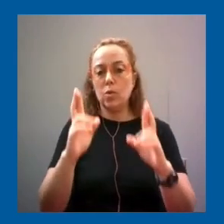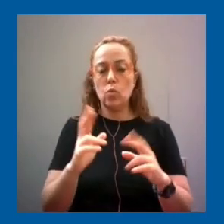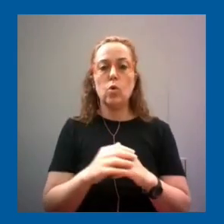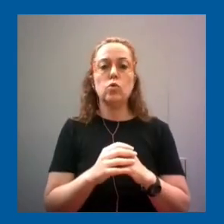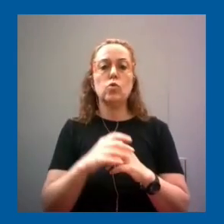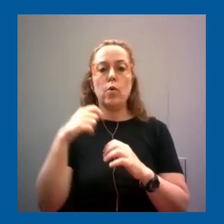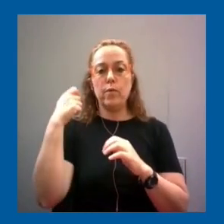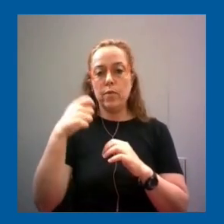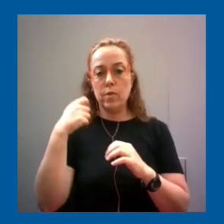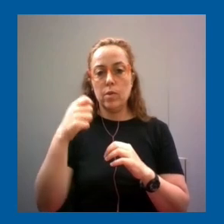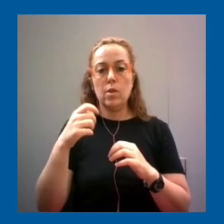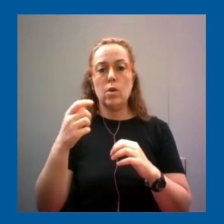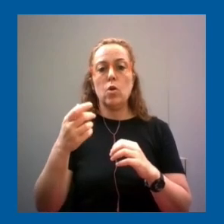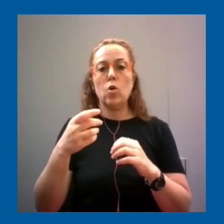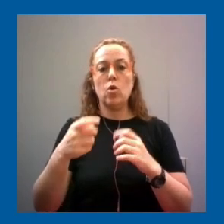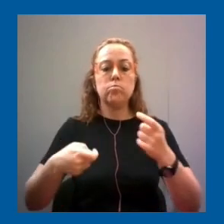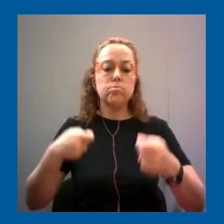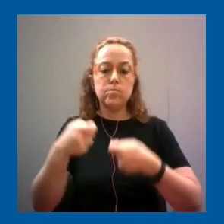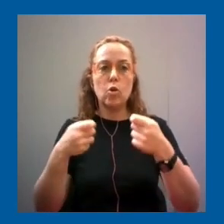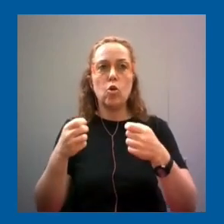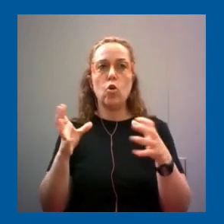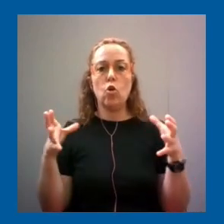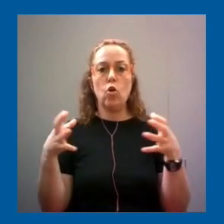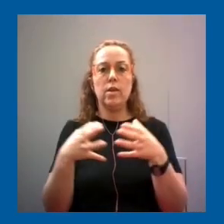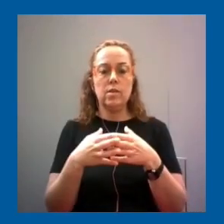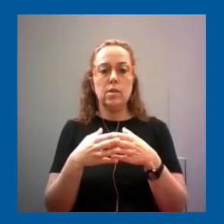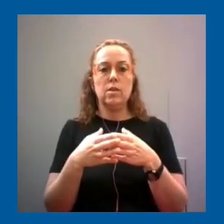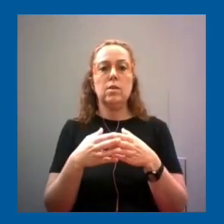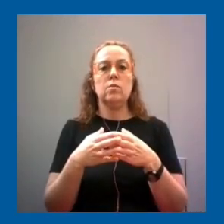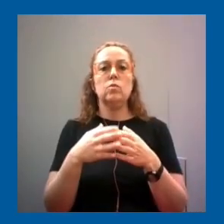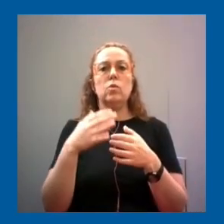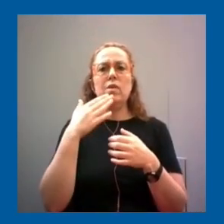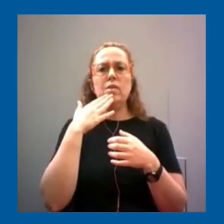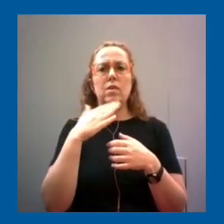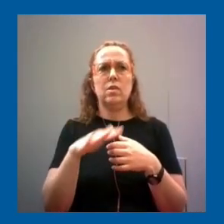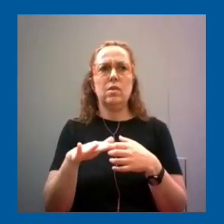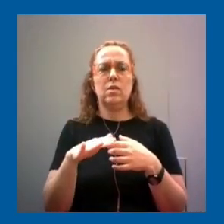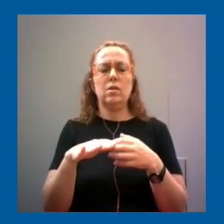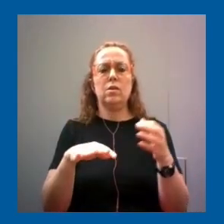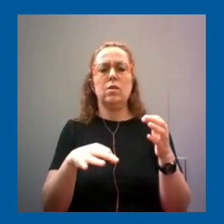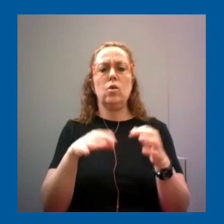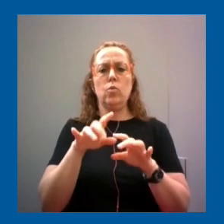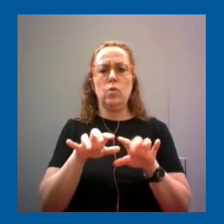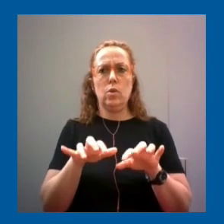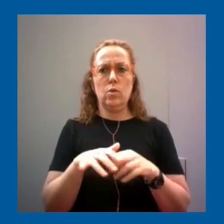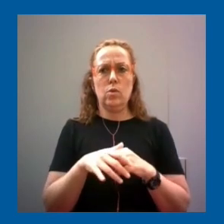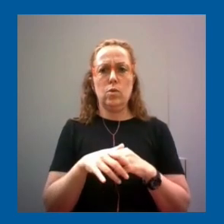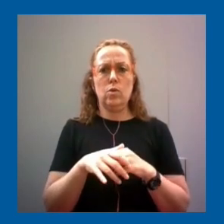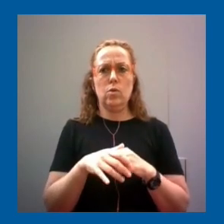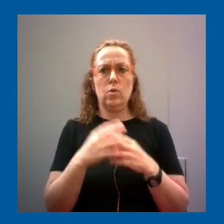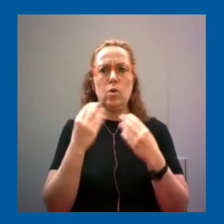construcciones colectivas comprender y analizar el funcionamiento de las computadoras identificar cómo se procesan los datos e intercambia la información